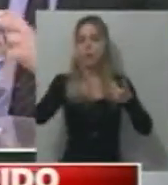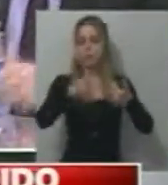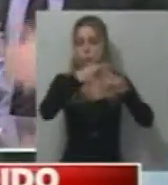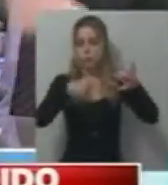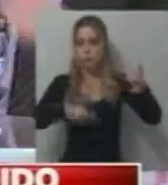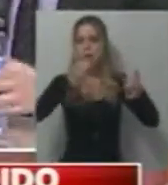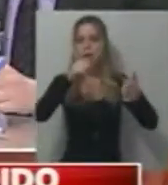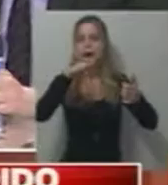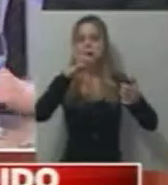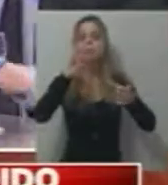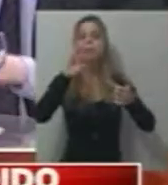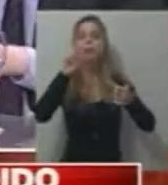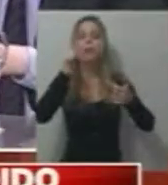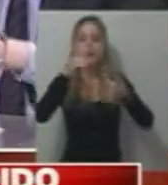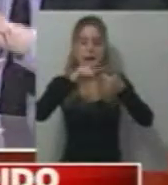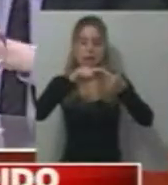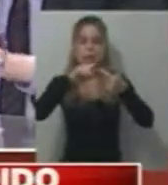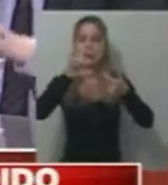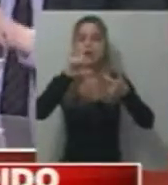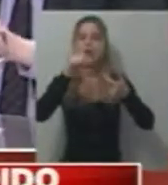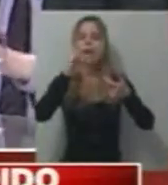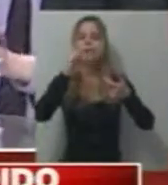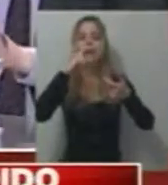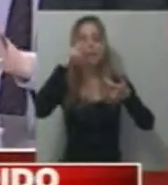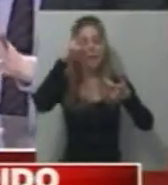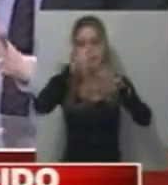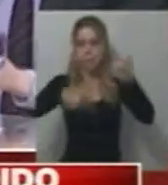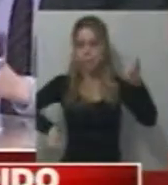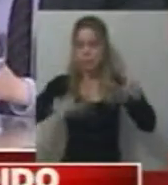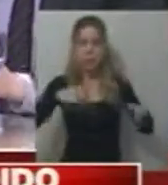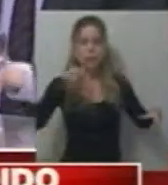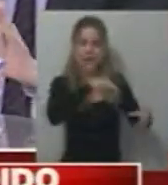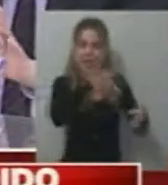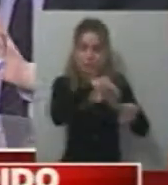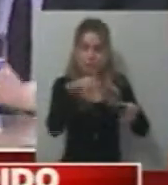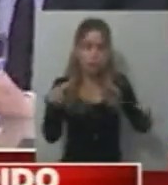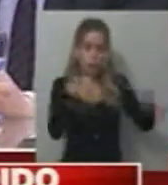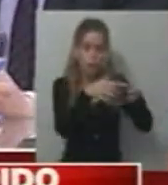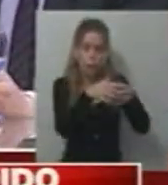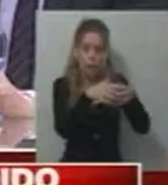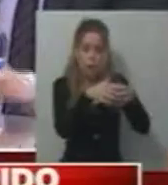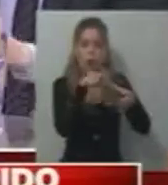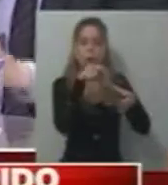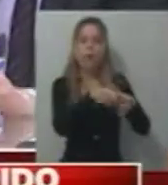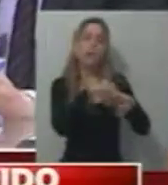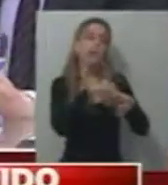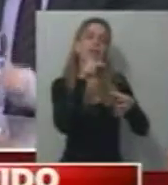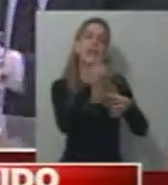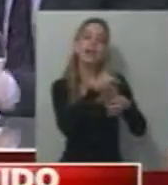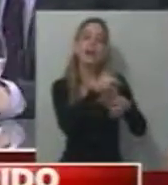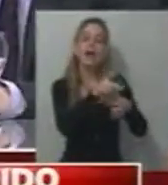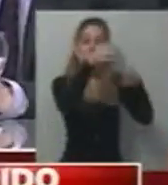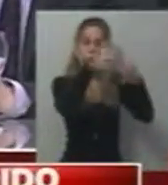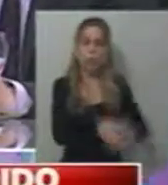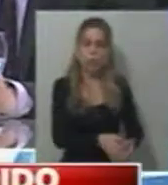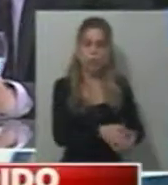Pedro, el Movimiento Evita, Colina, el Funcionarato, ahí tenés, eso es el kirchnerismo puro, claramente una de las divisiones,